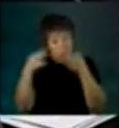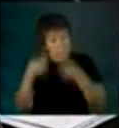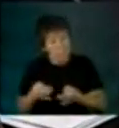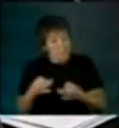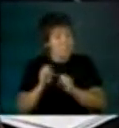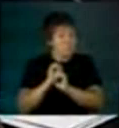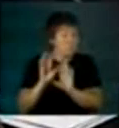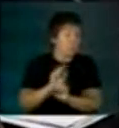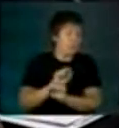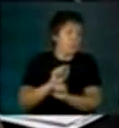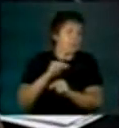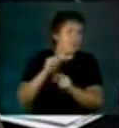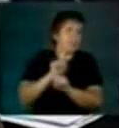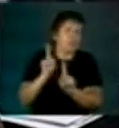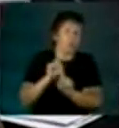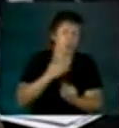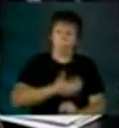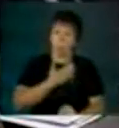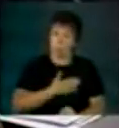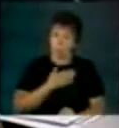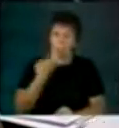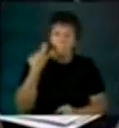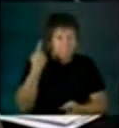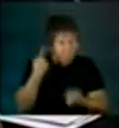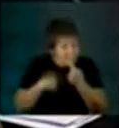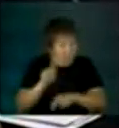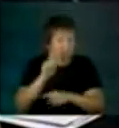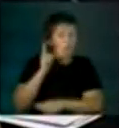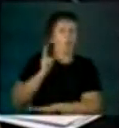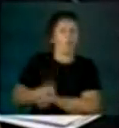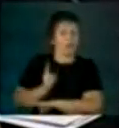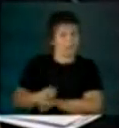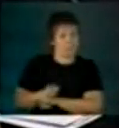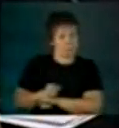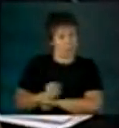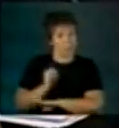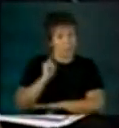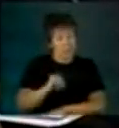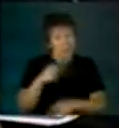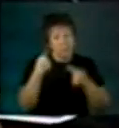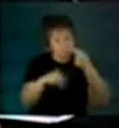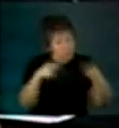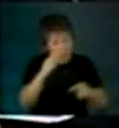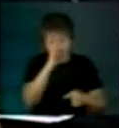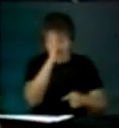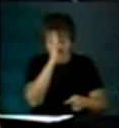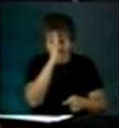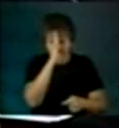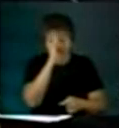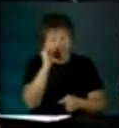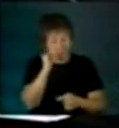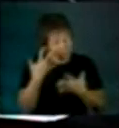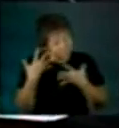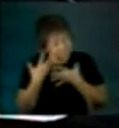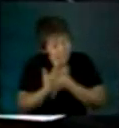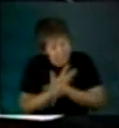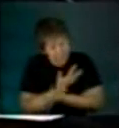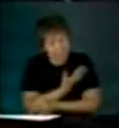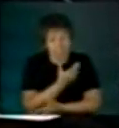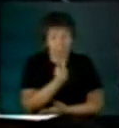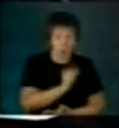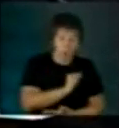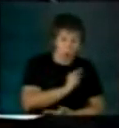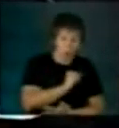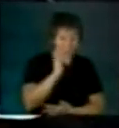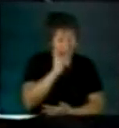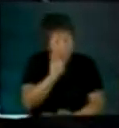pero obligatorias. Y hasta tuvimos que aprender con mucho dolor y con